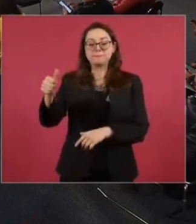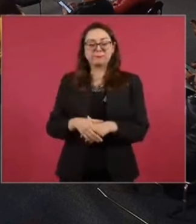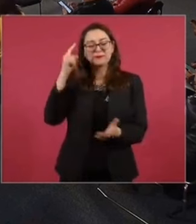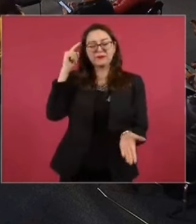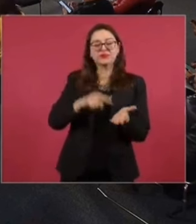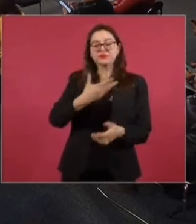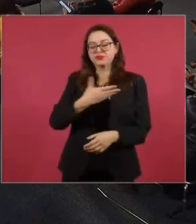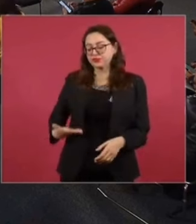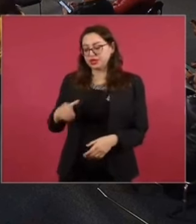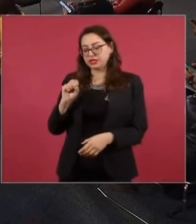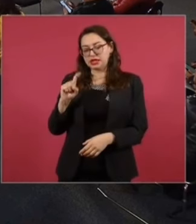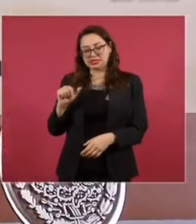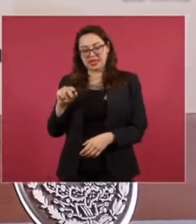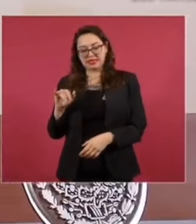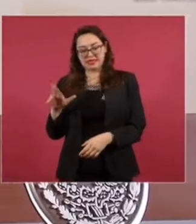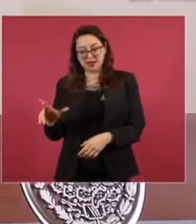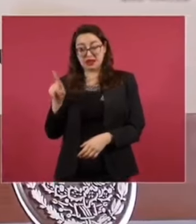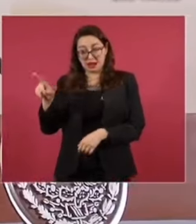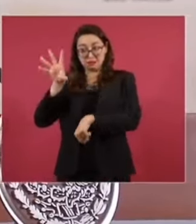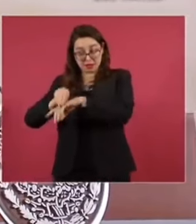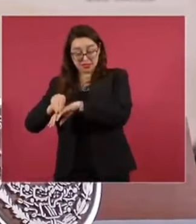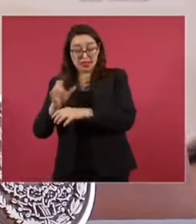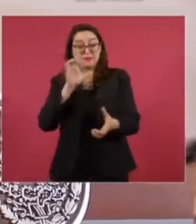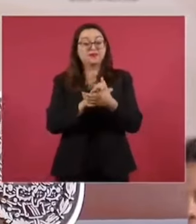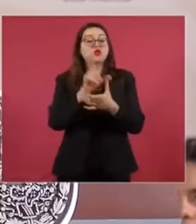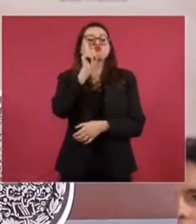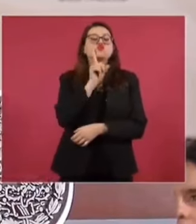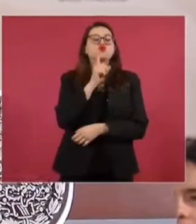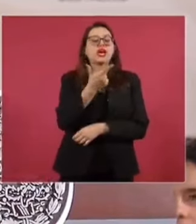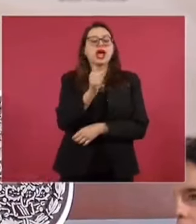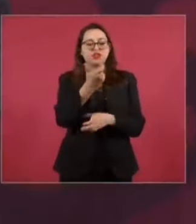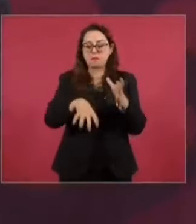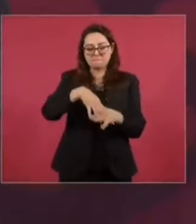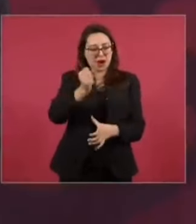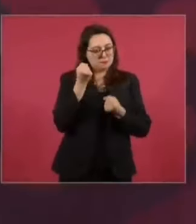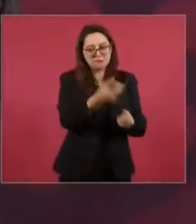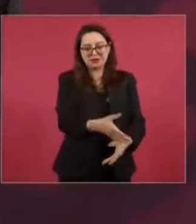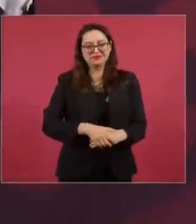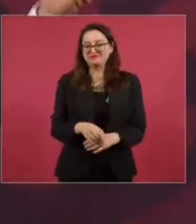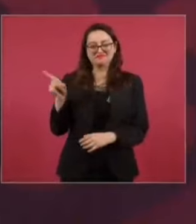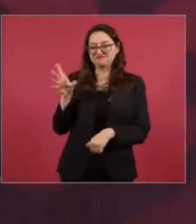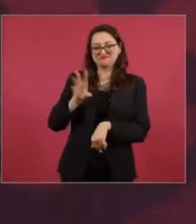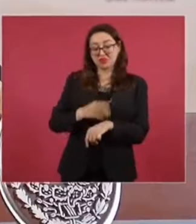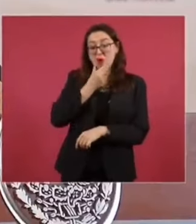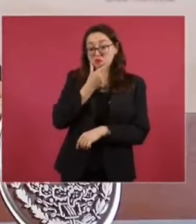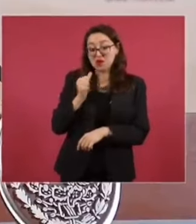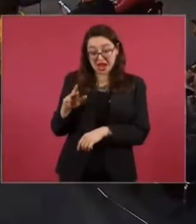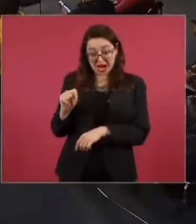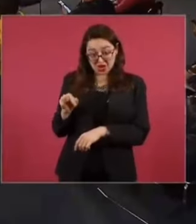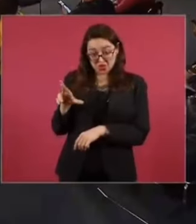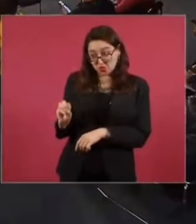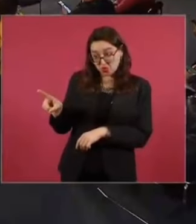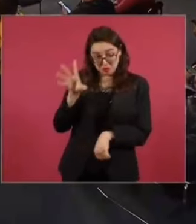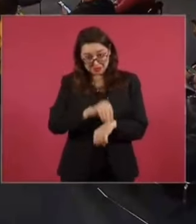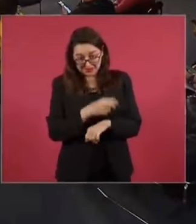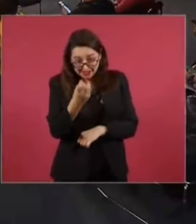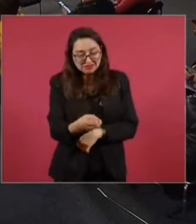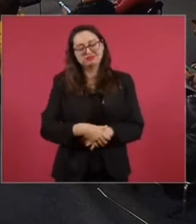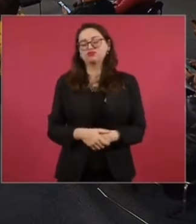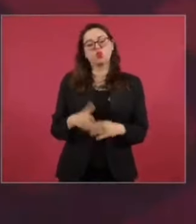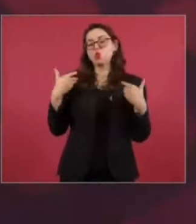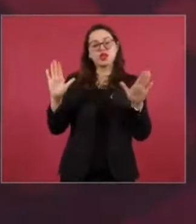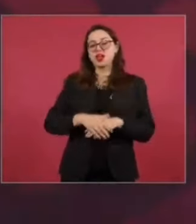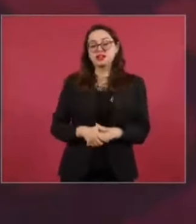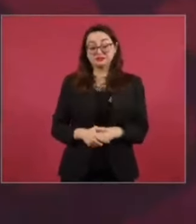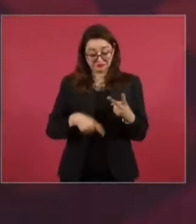difícilmente se le descongelan las cuentas a la esposa de García Luna. Saldívar no hubiese contratado a un asesor de García Luna, que trabaja ahora